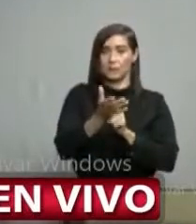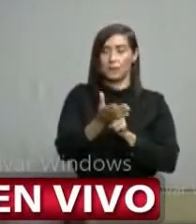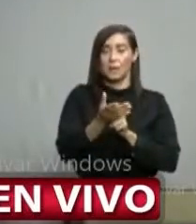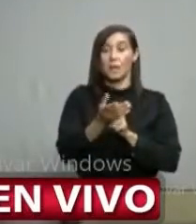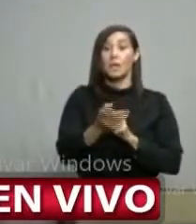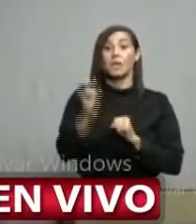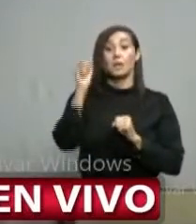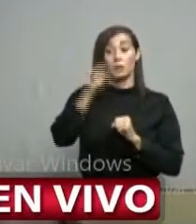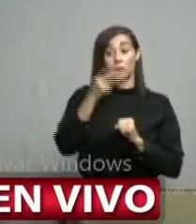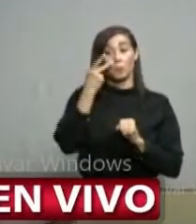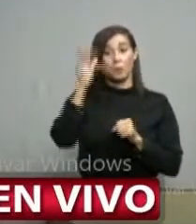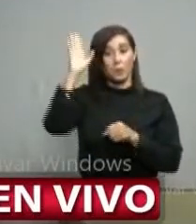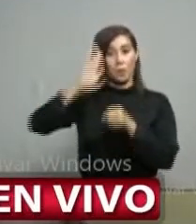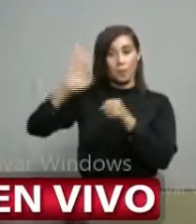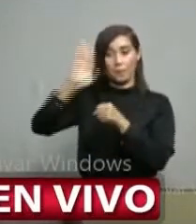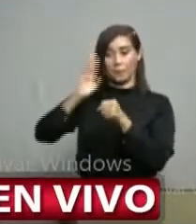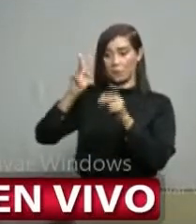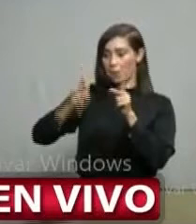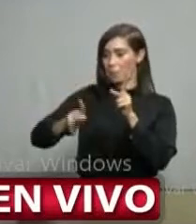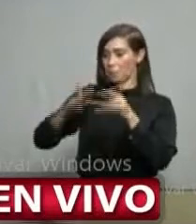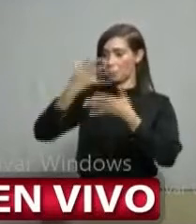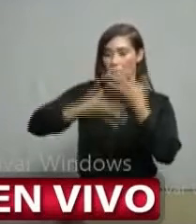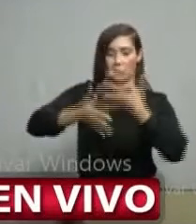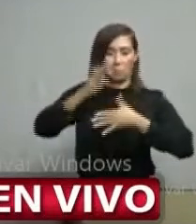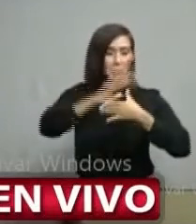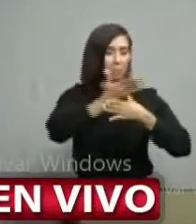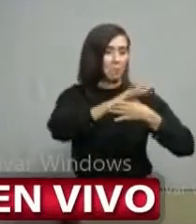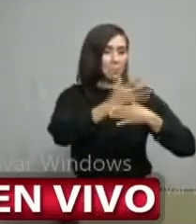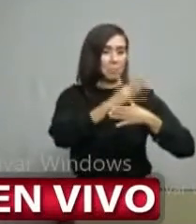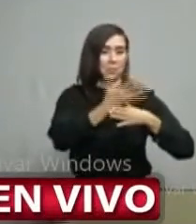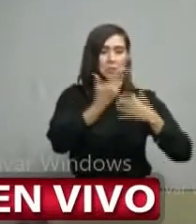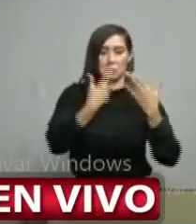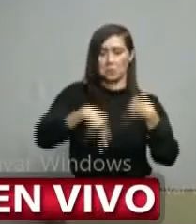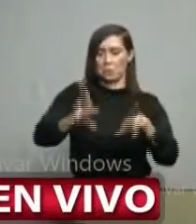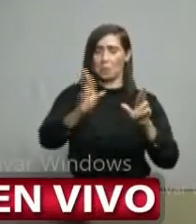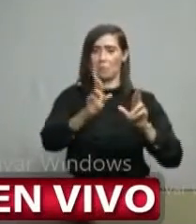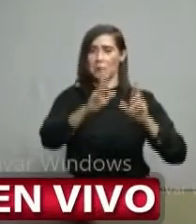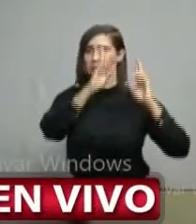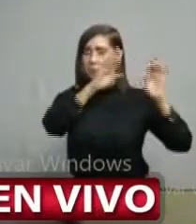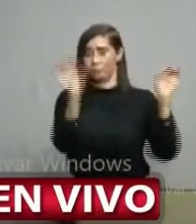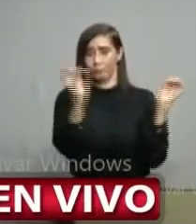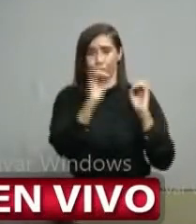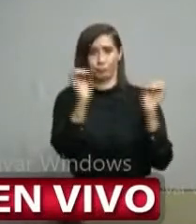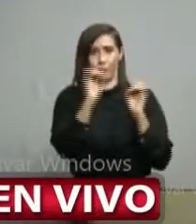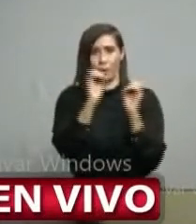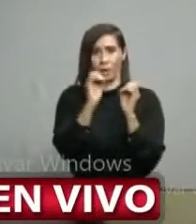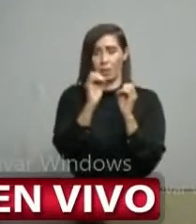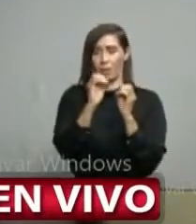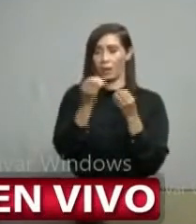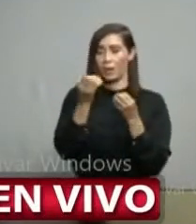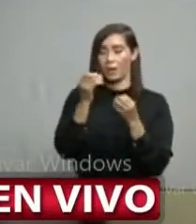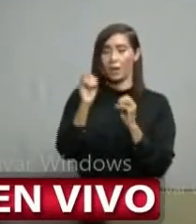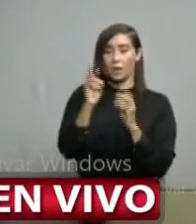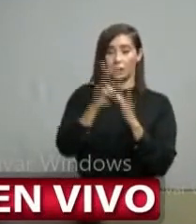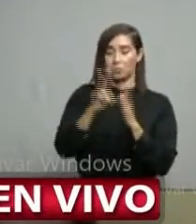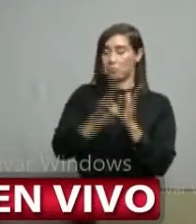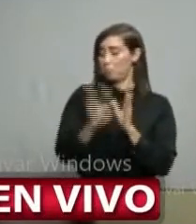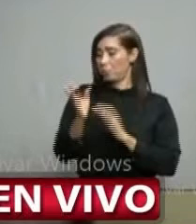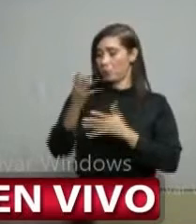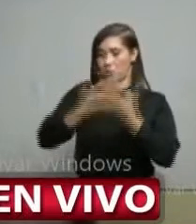los videos, están básicamente haciendo lo que ellos quieren y desacatando todas las disposiciones